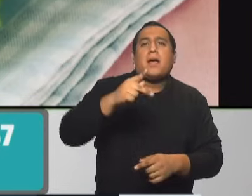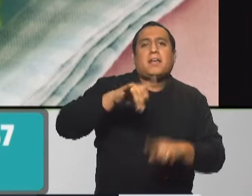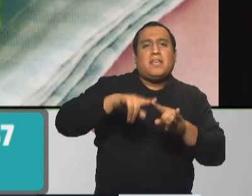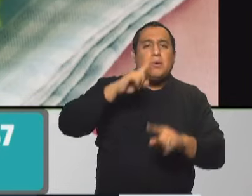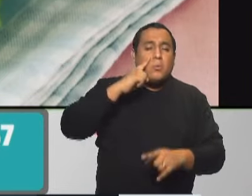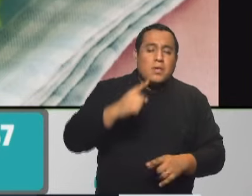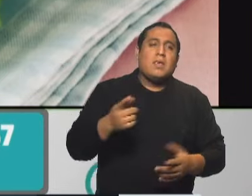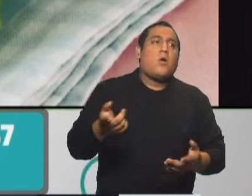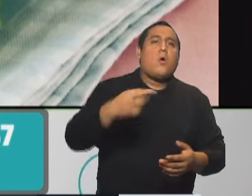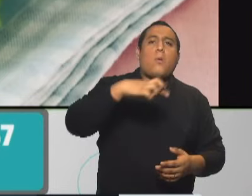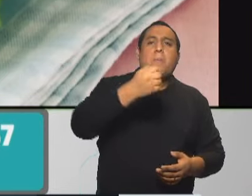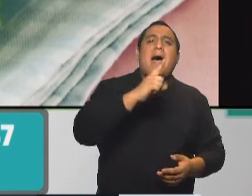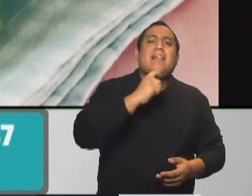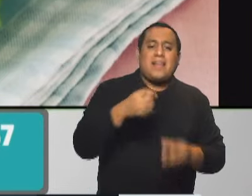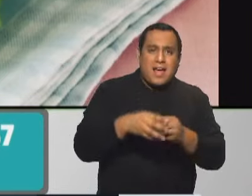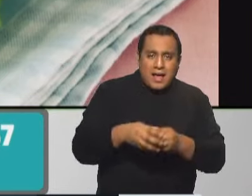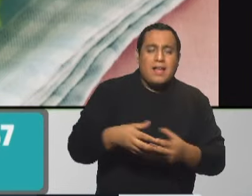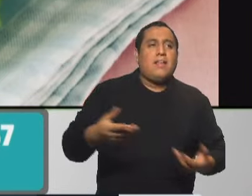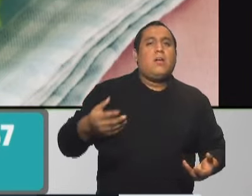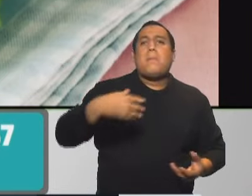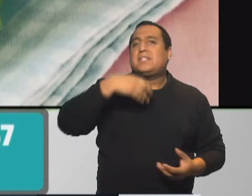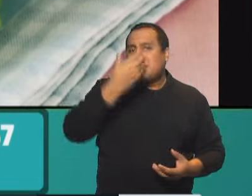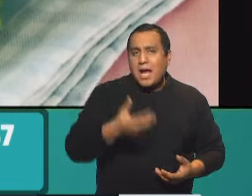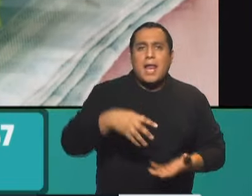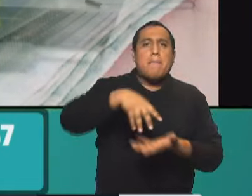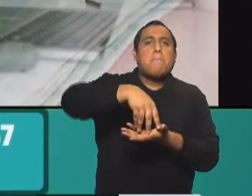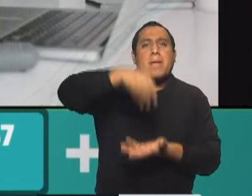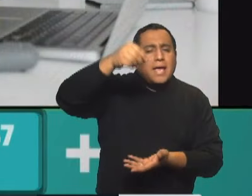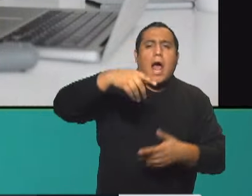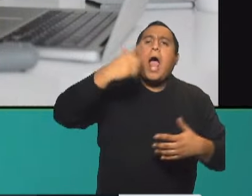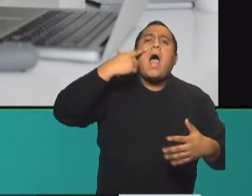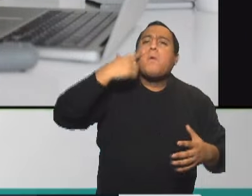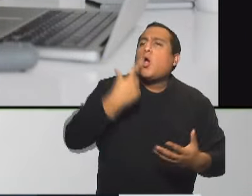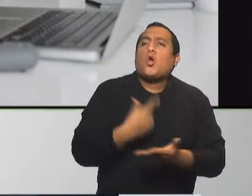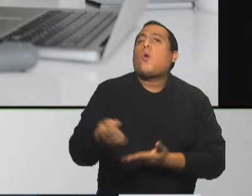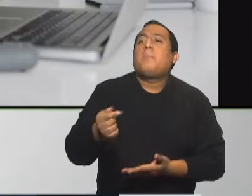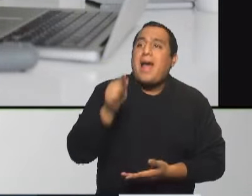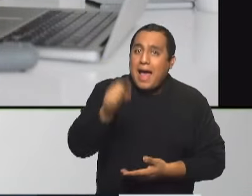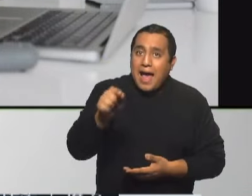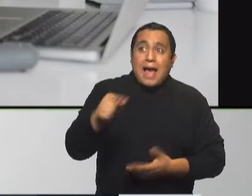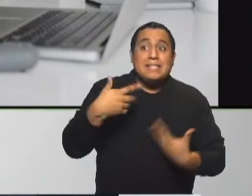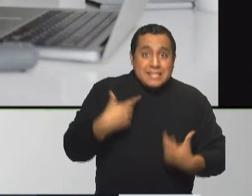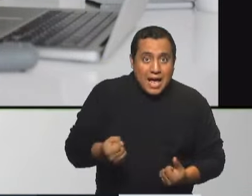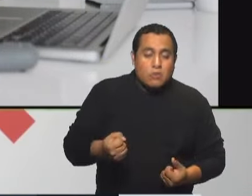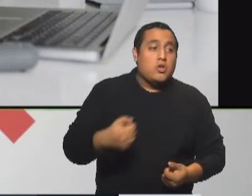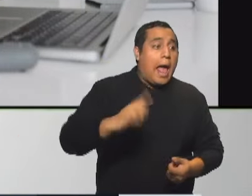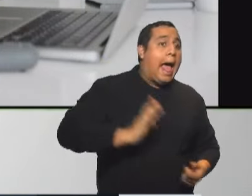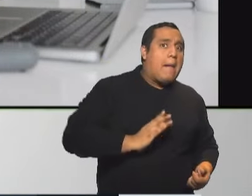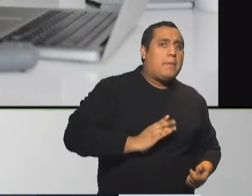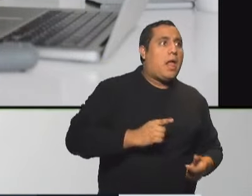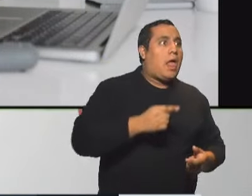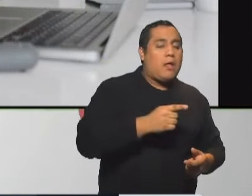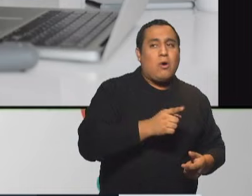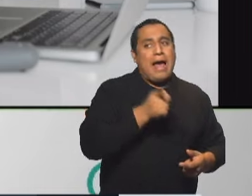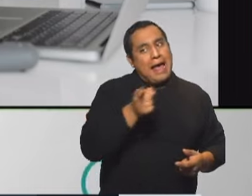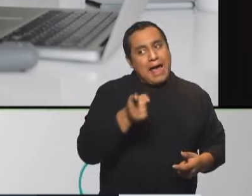palta, o sea, compremos una manzana, una pera. Veamos qué hay. Y matemos el hambre con algo sano, rico, saludable, que te va a